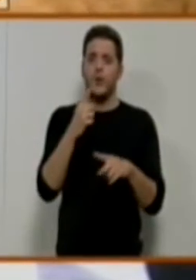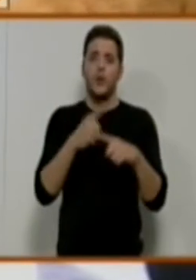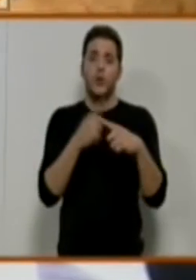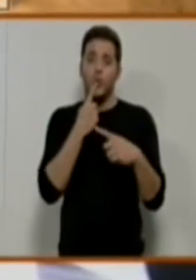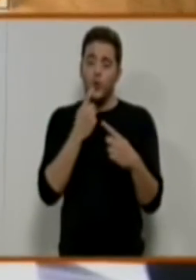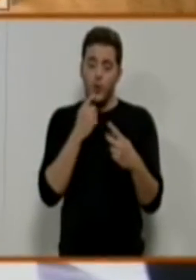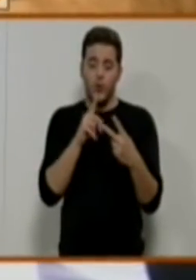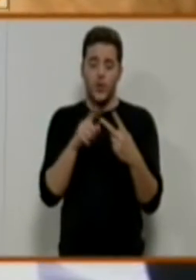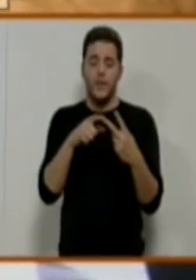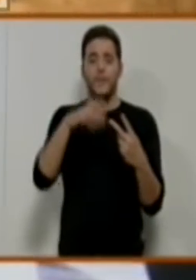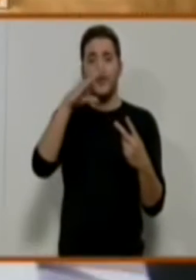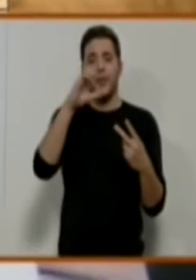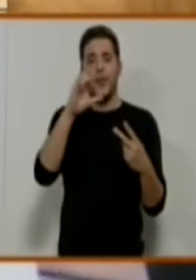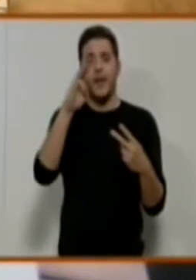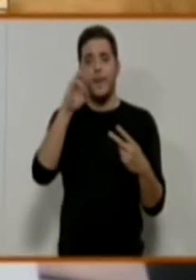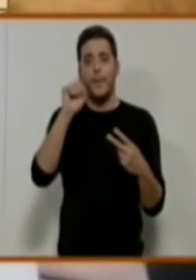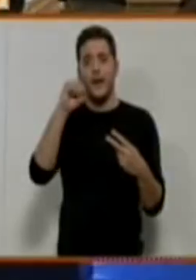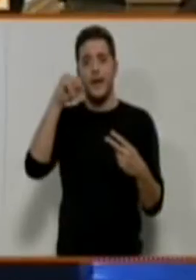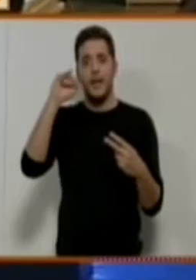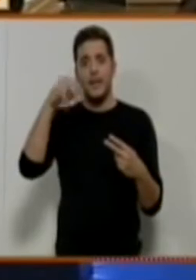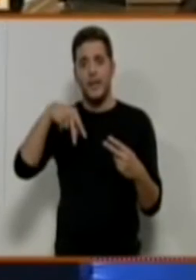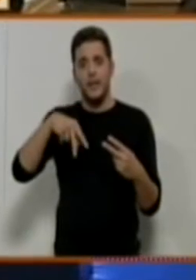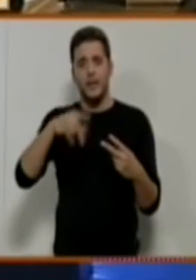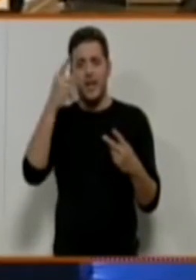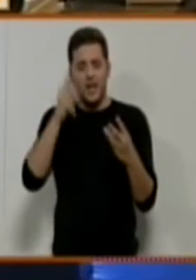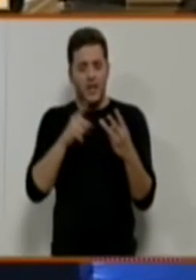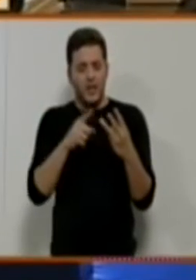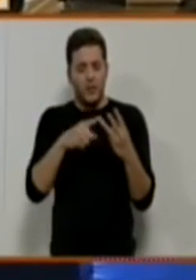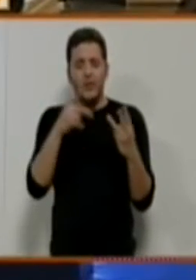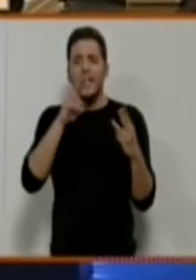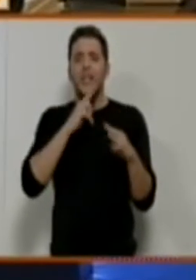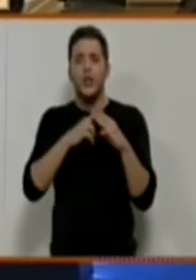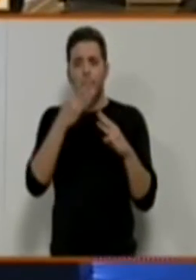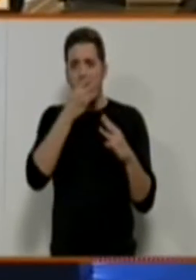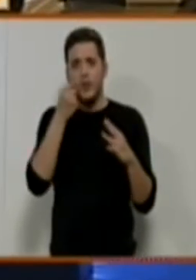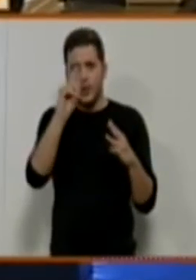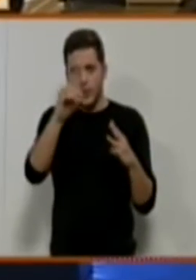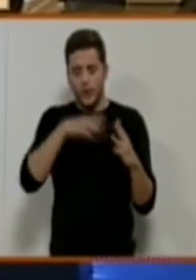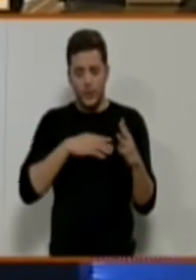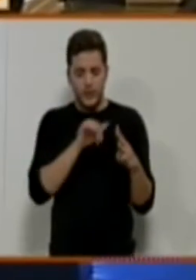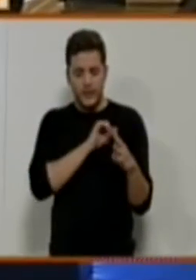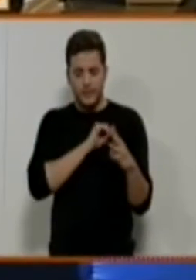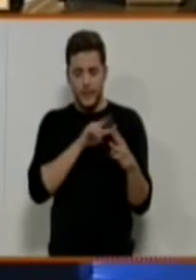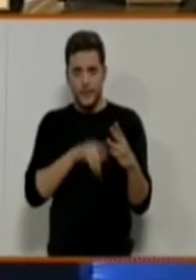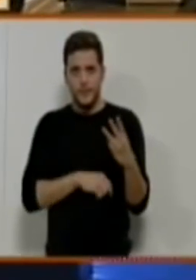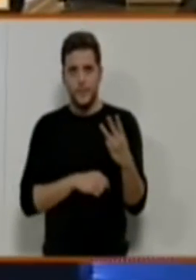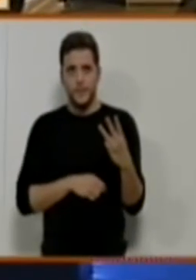espera que hay una, que no me acuerdo el nombre, un segundo. Vaya, por Dios.